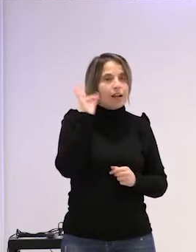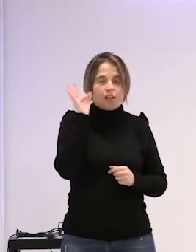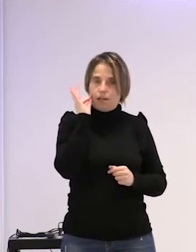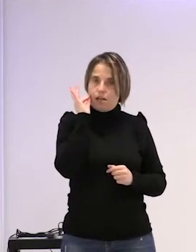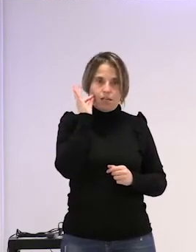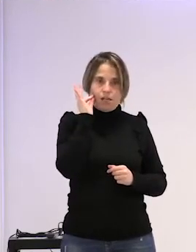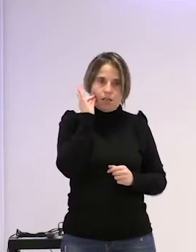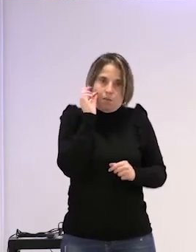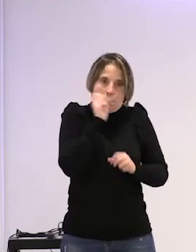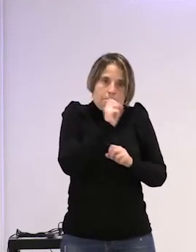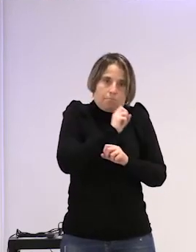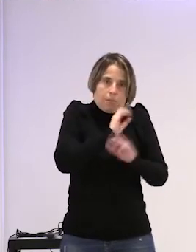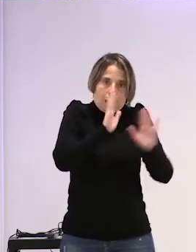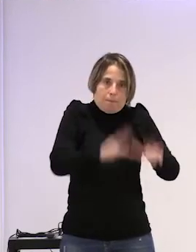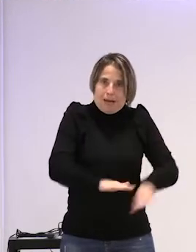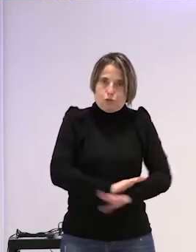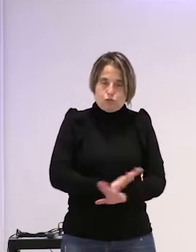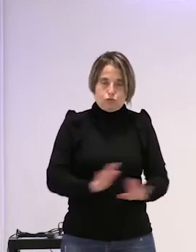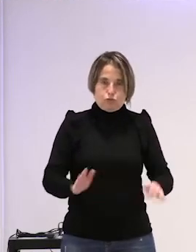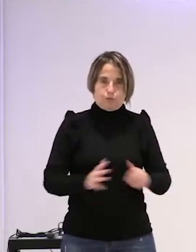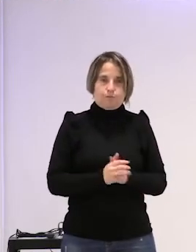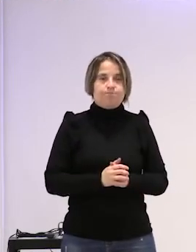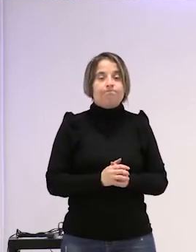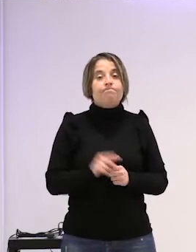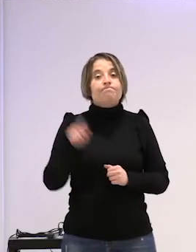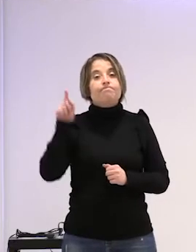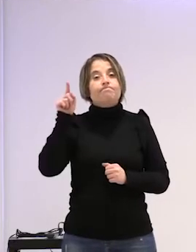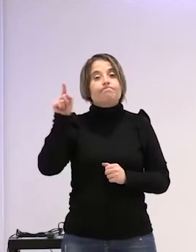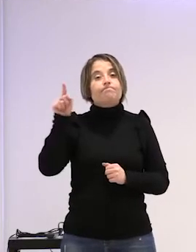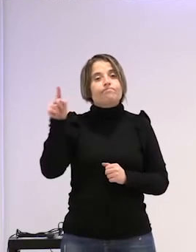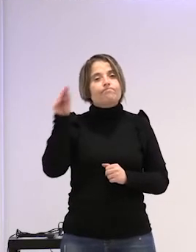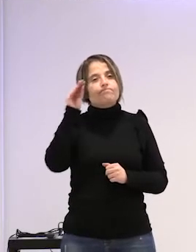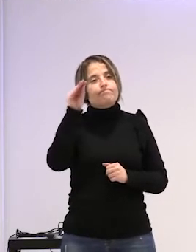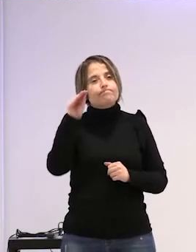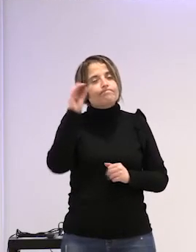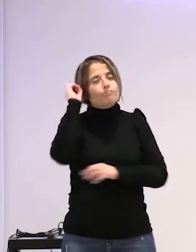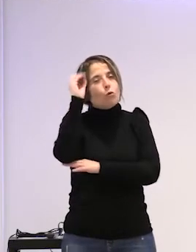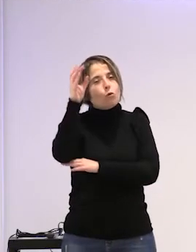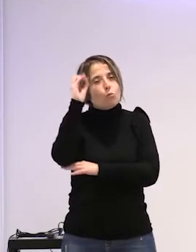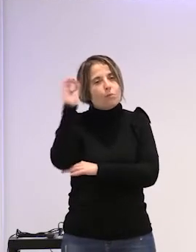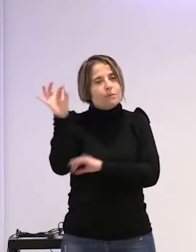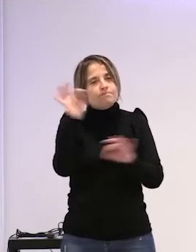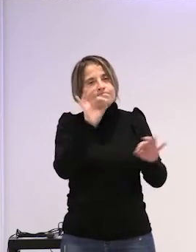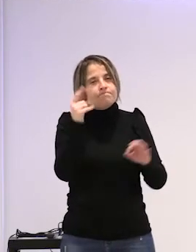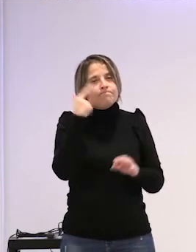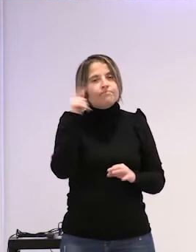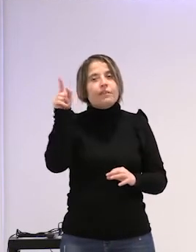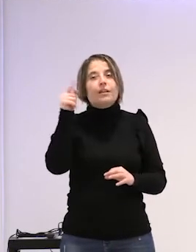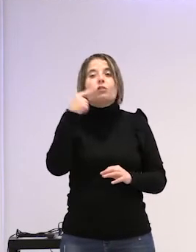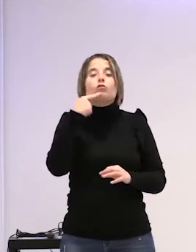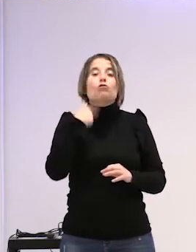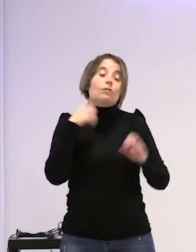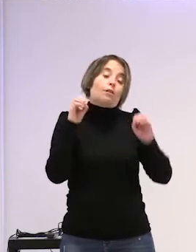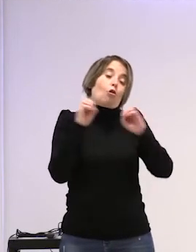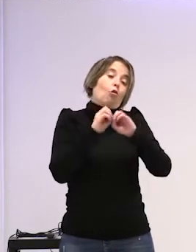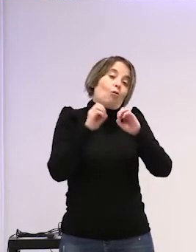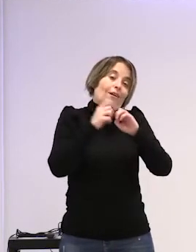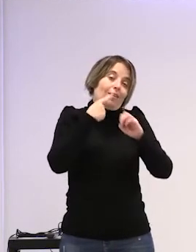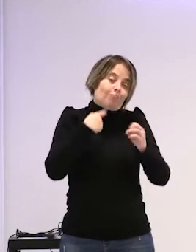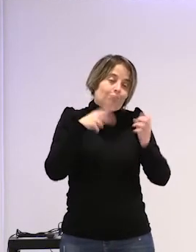mucho menos ¿no? consulté preparando esta ponencia lo que nos dice Google que